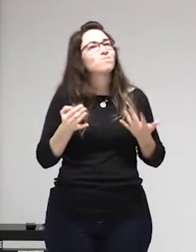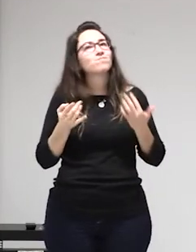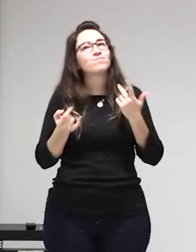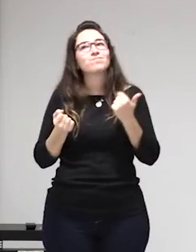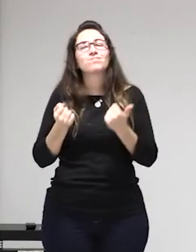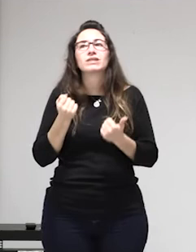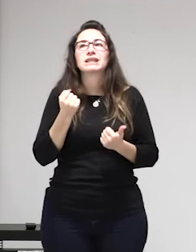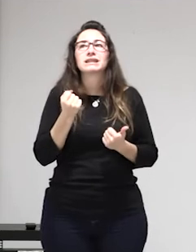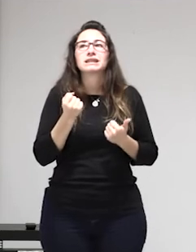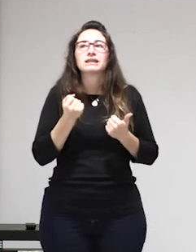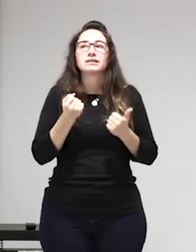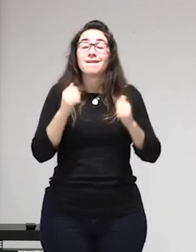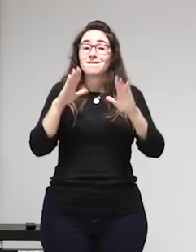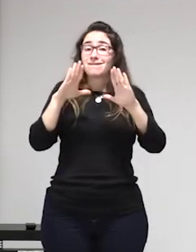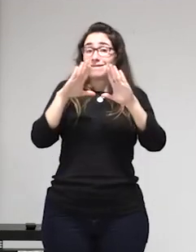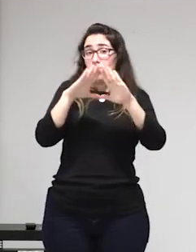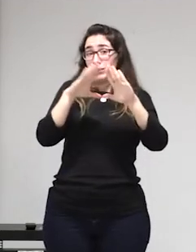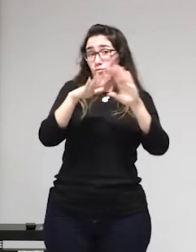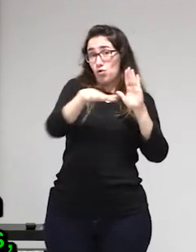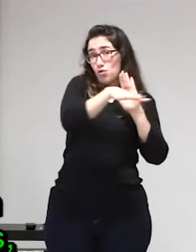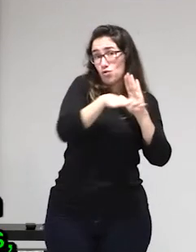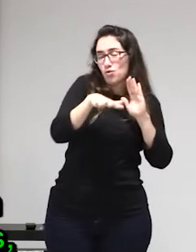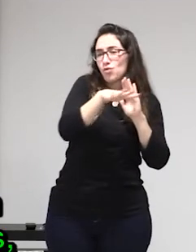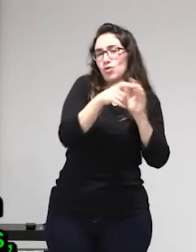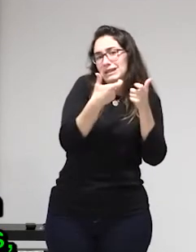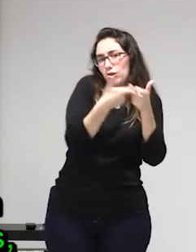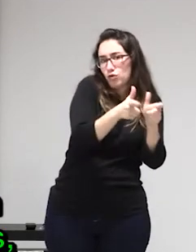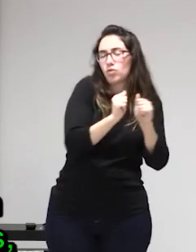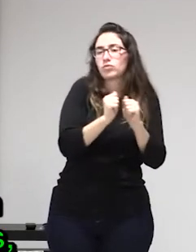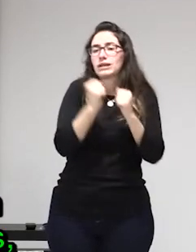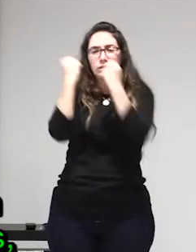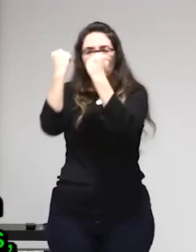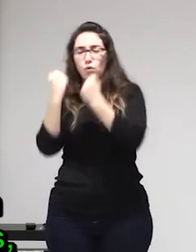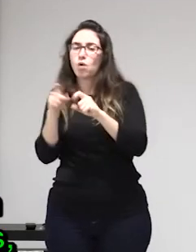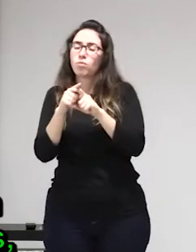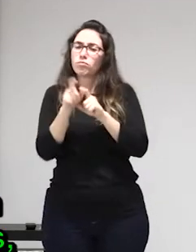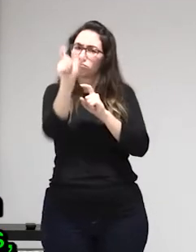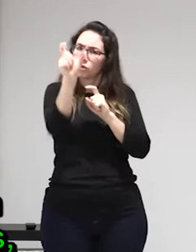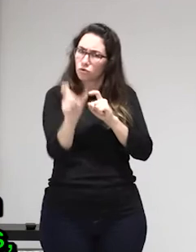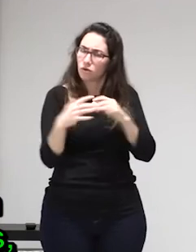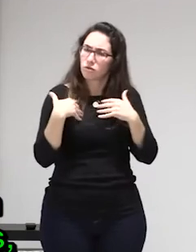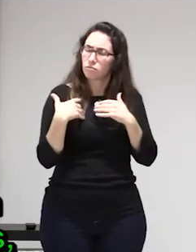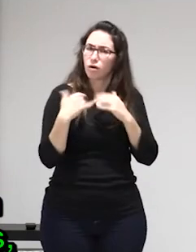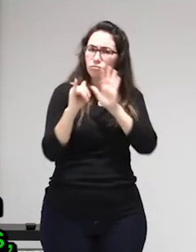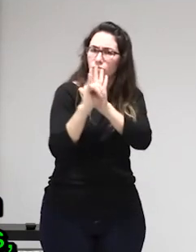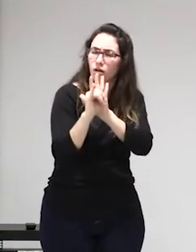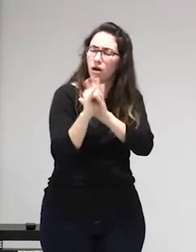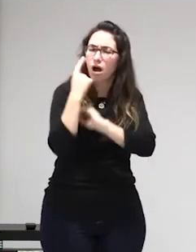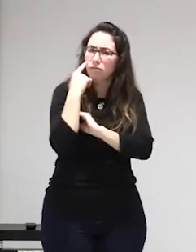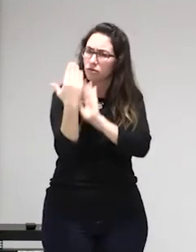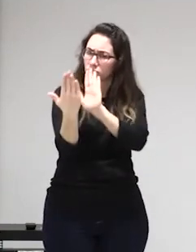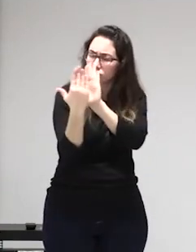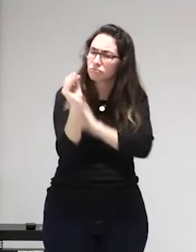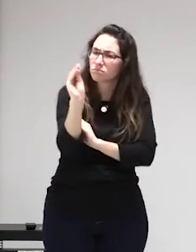pertenecer al mundo del crimen etc yo empecé a ofrecer la prostitución porque me vi en unas circunstancias